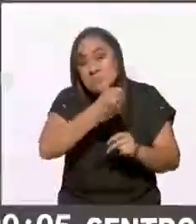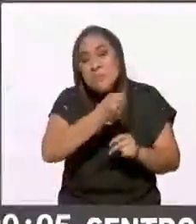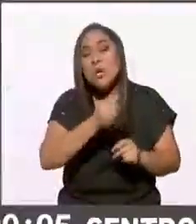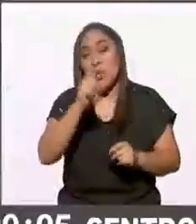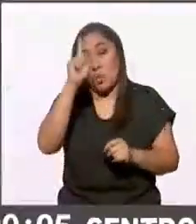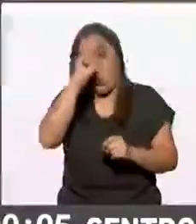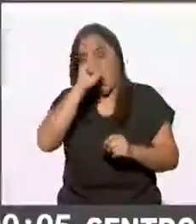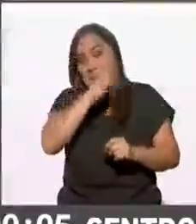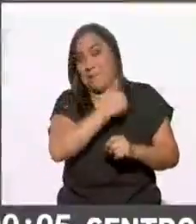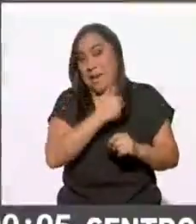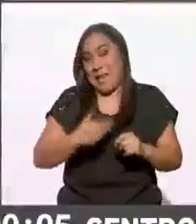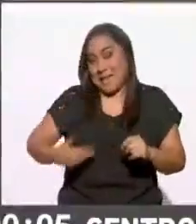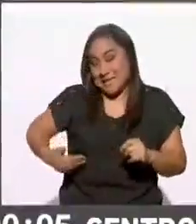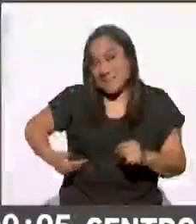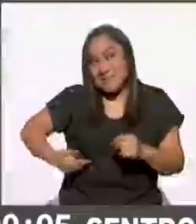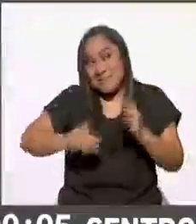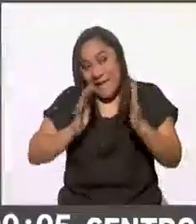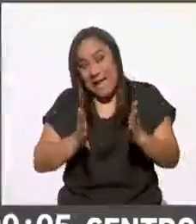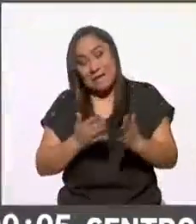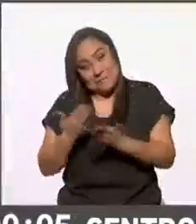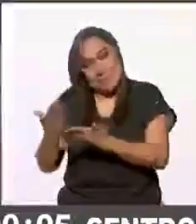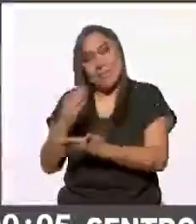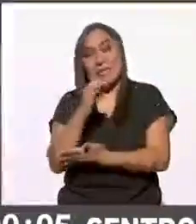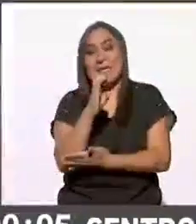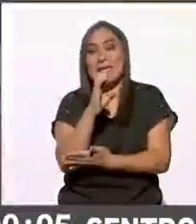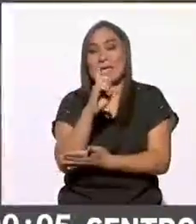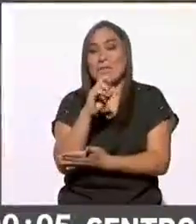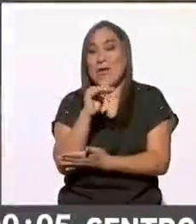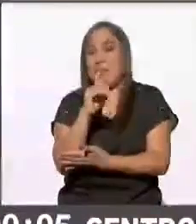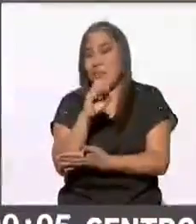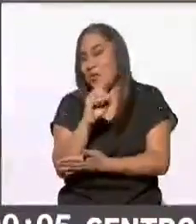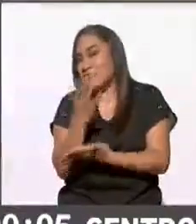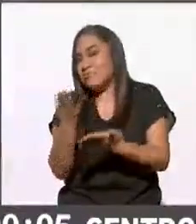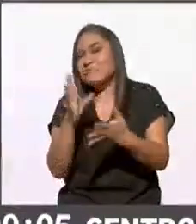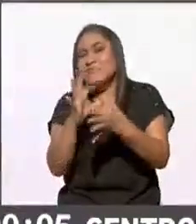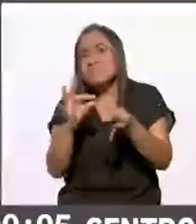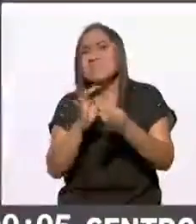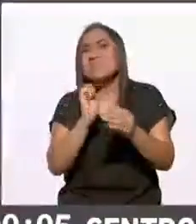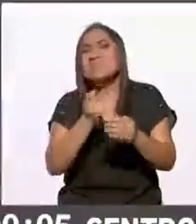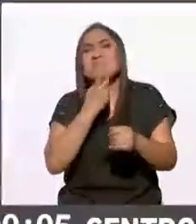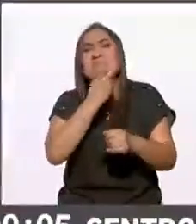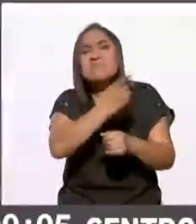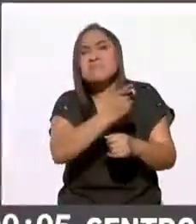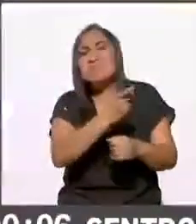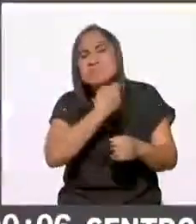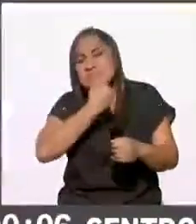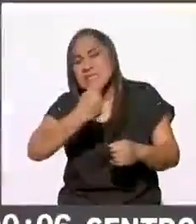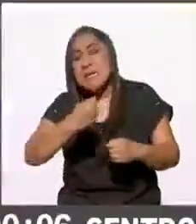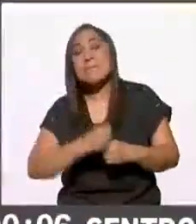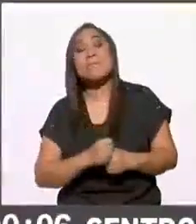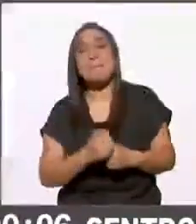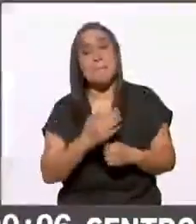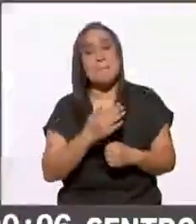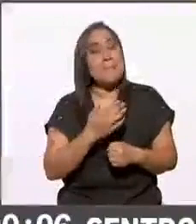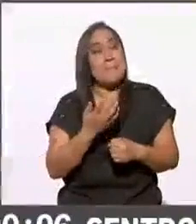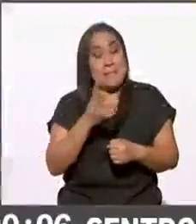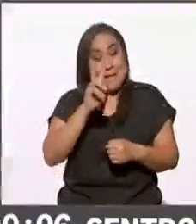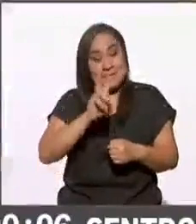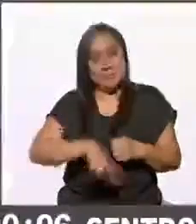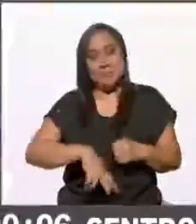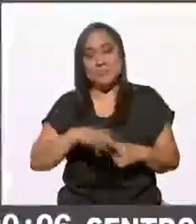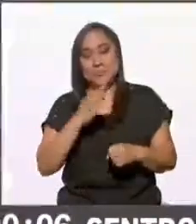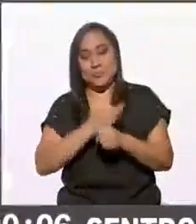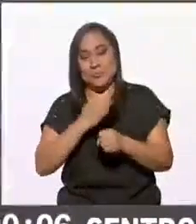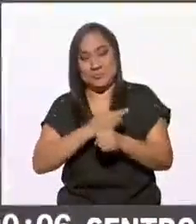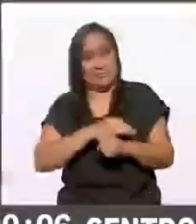consejero presidente y bueno quién mejor que Eduardo que nos va a decir qué fue lo que dijo pues bueno estuvimos bueno estábamos aquí ya en el